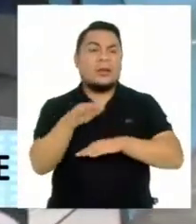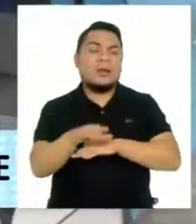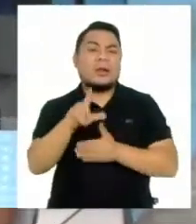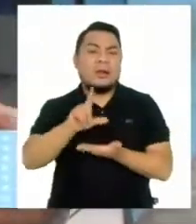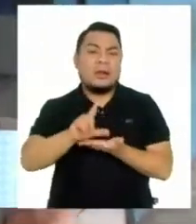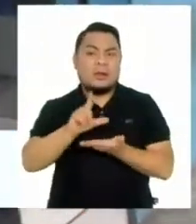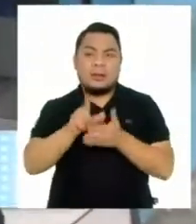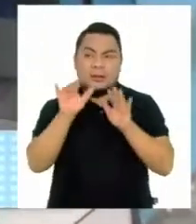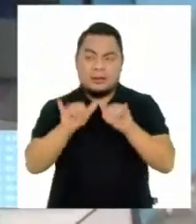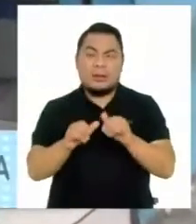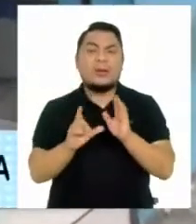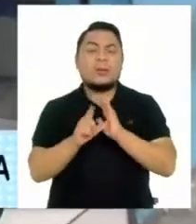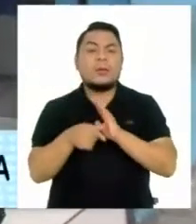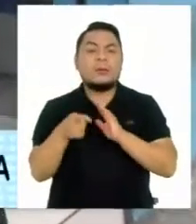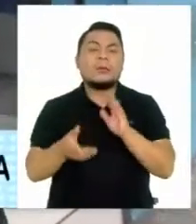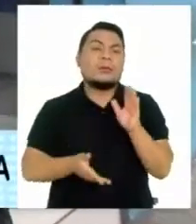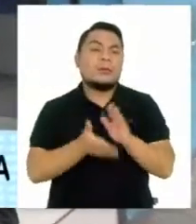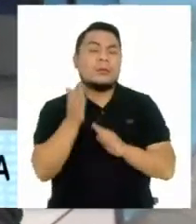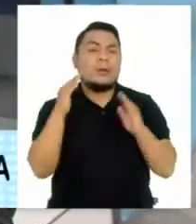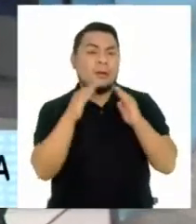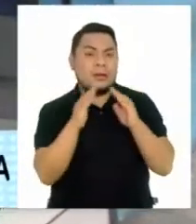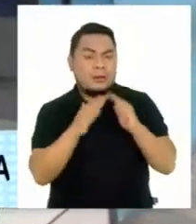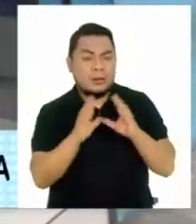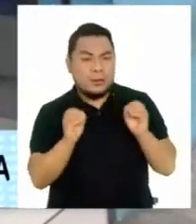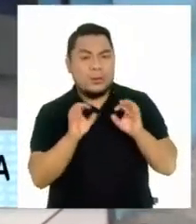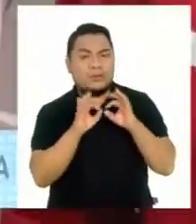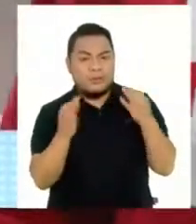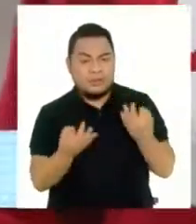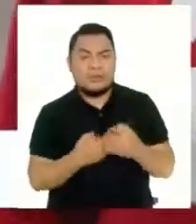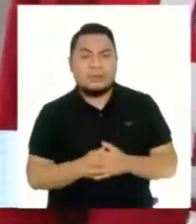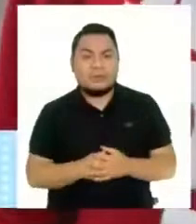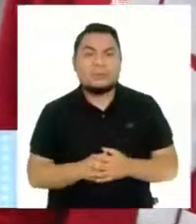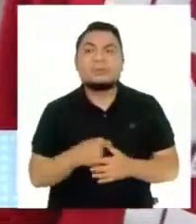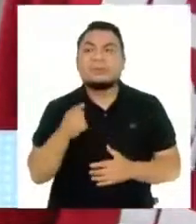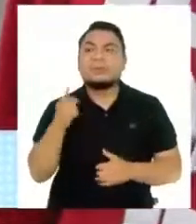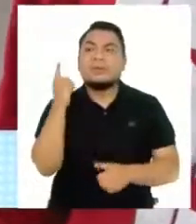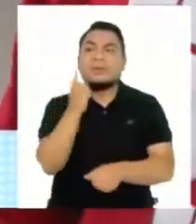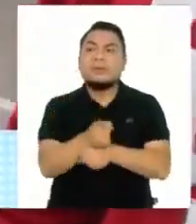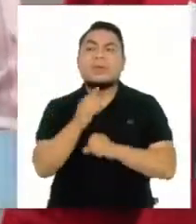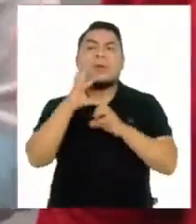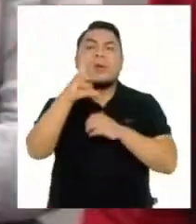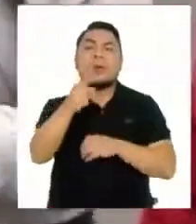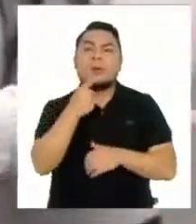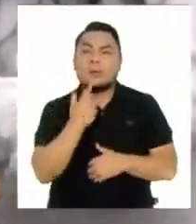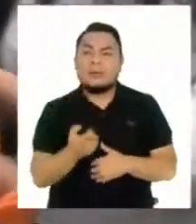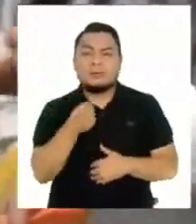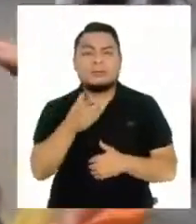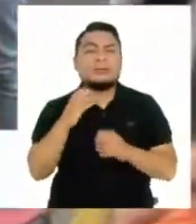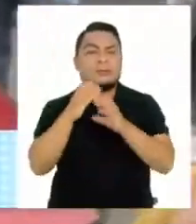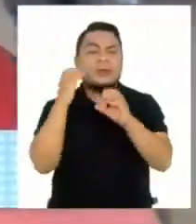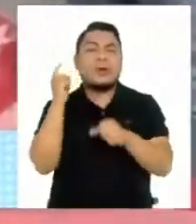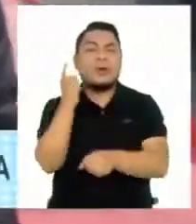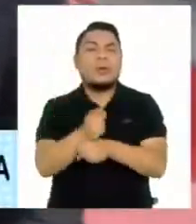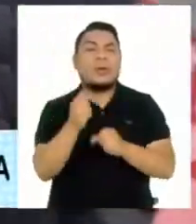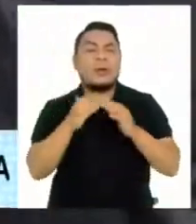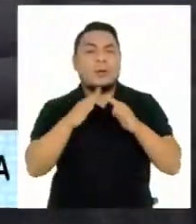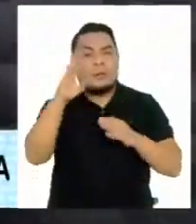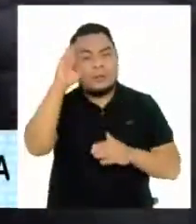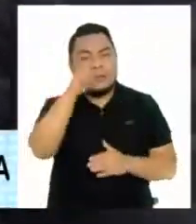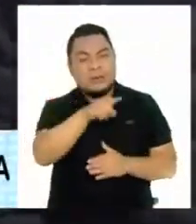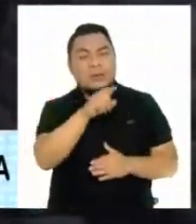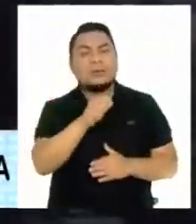o puedan retirarse a sus domicilios o familiares. La denuncia del robo se interpuso en la comisaría de Barranca.